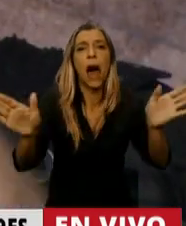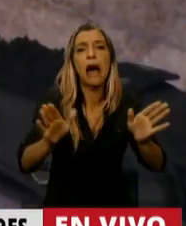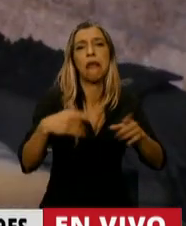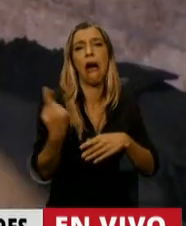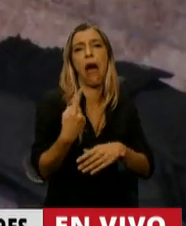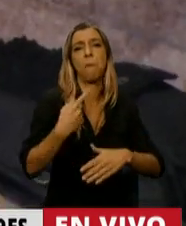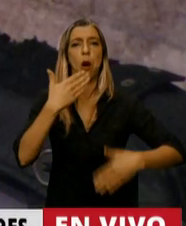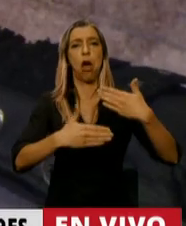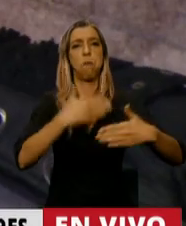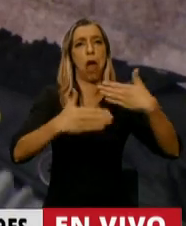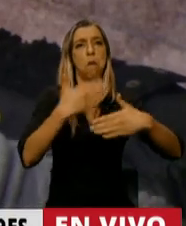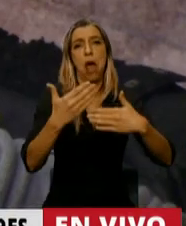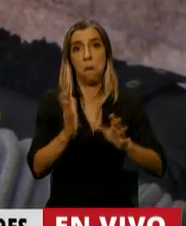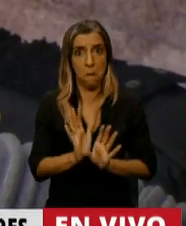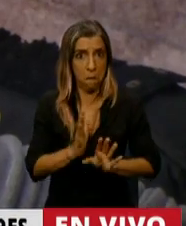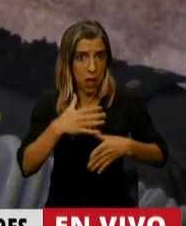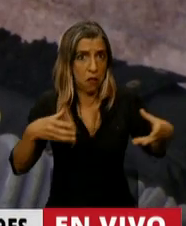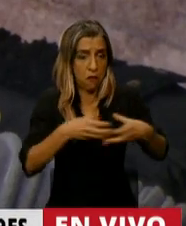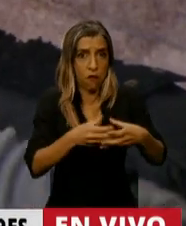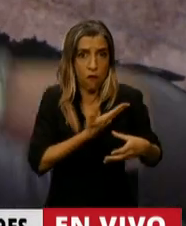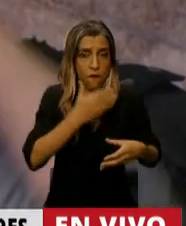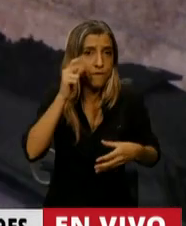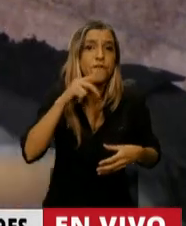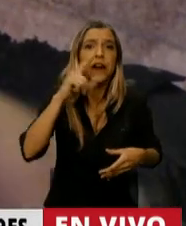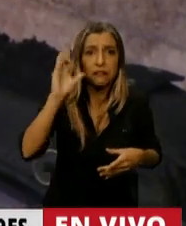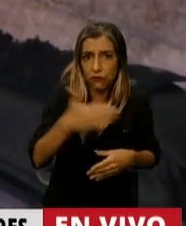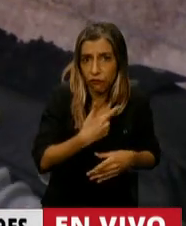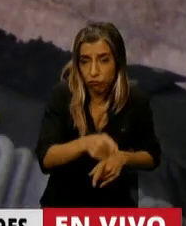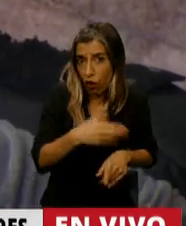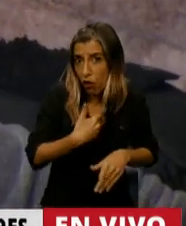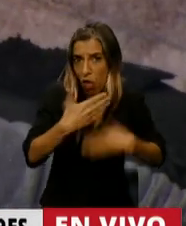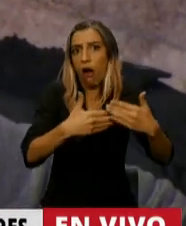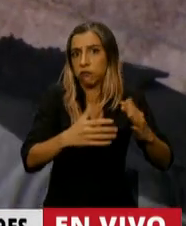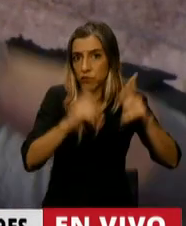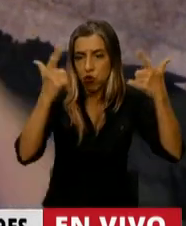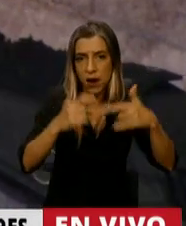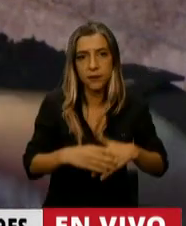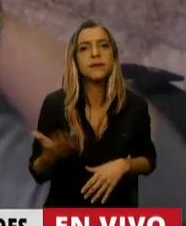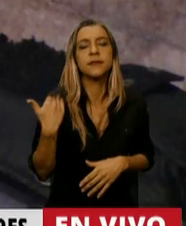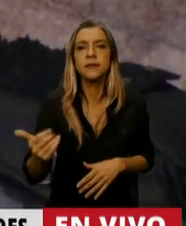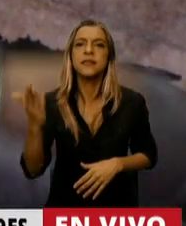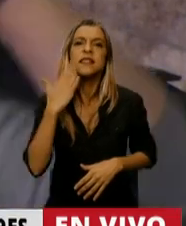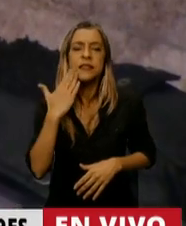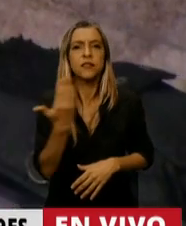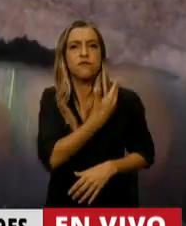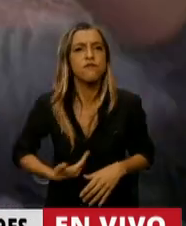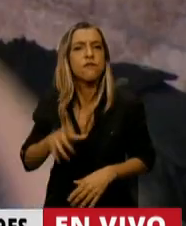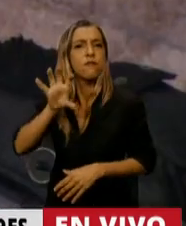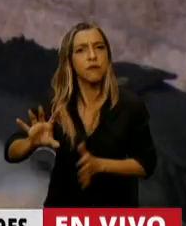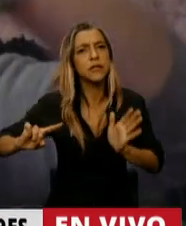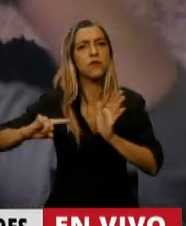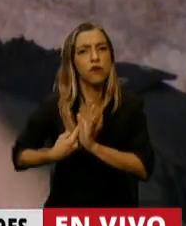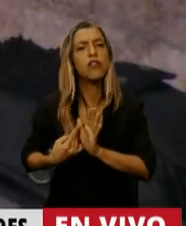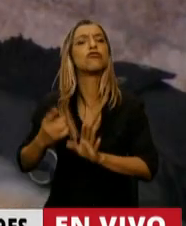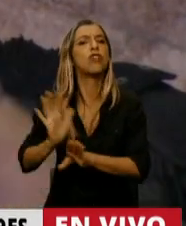en manos del Frente de Todos. Ayer a la tarde, el gobierno de la provincia de Buenos Aires